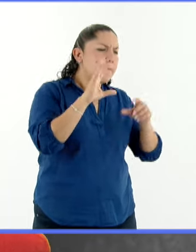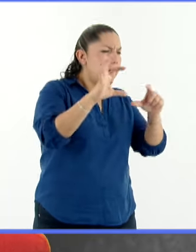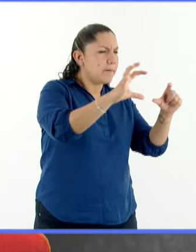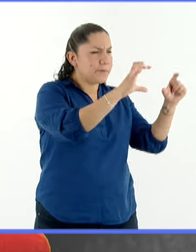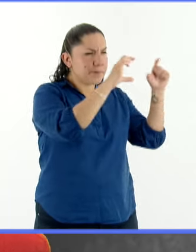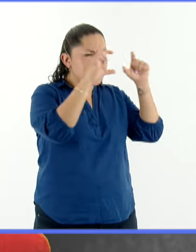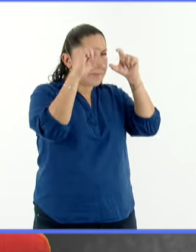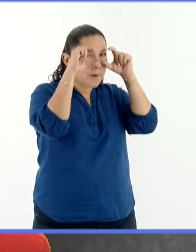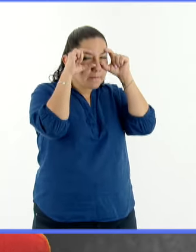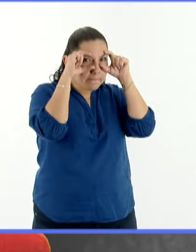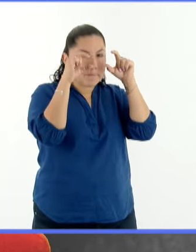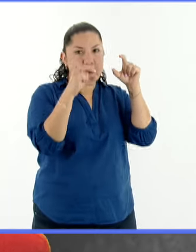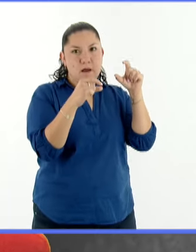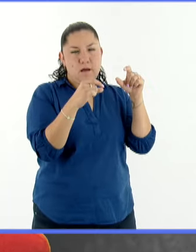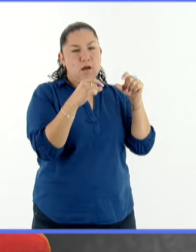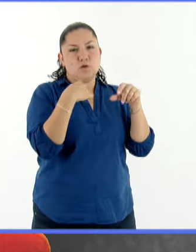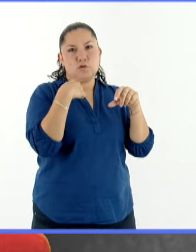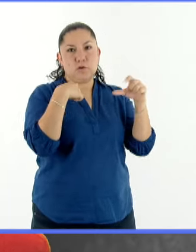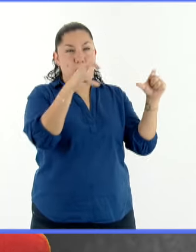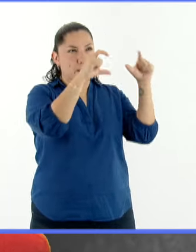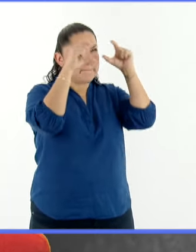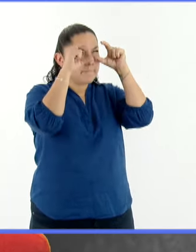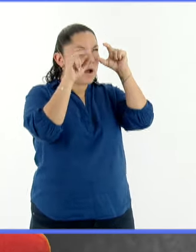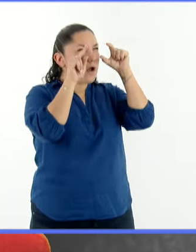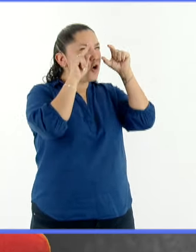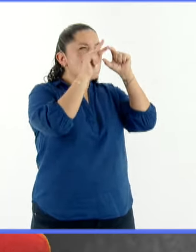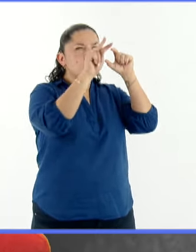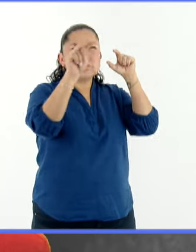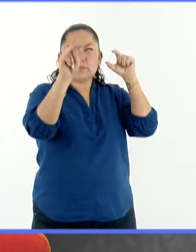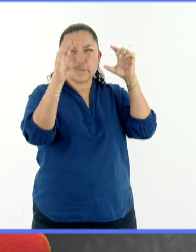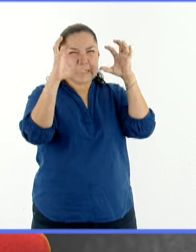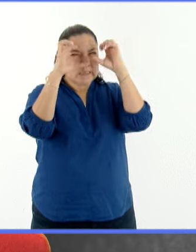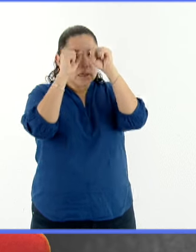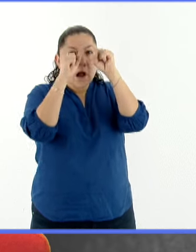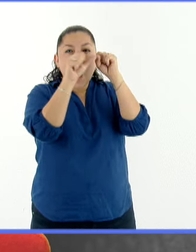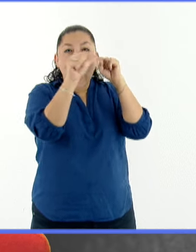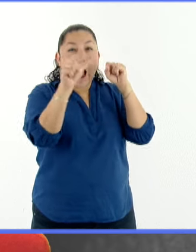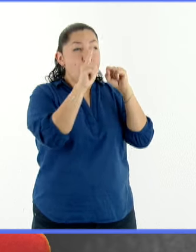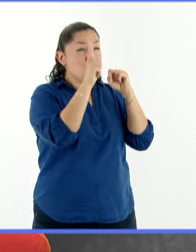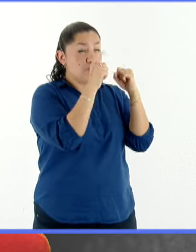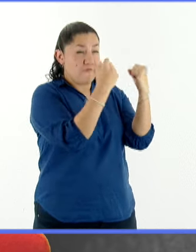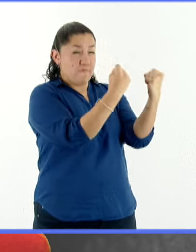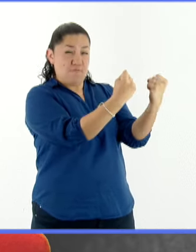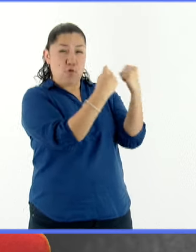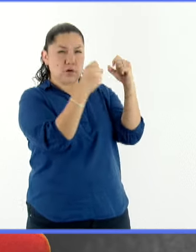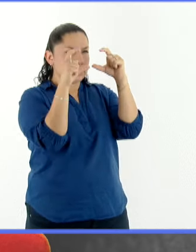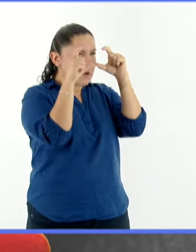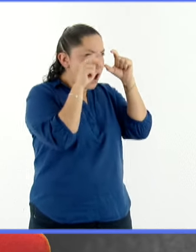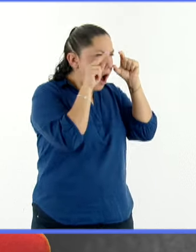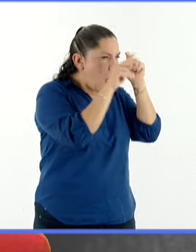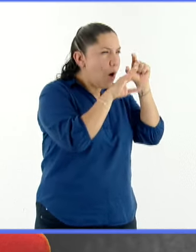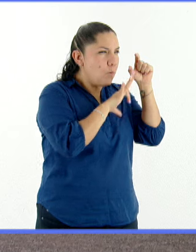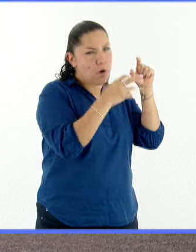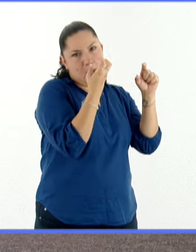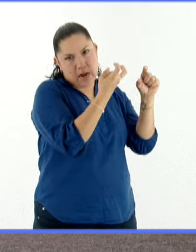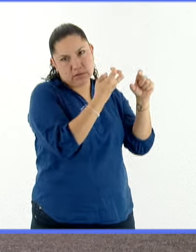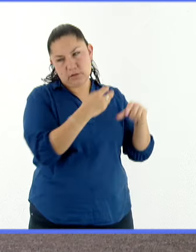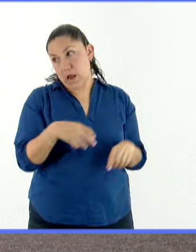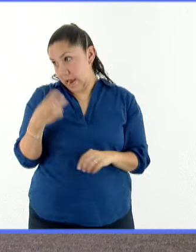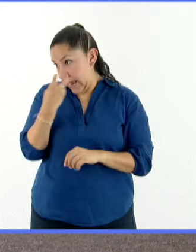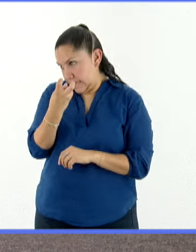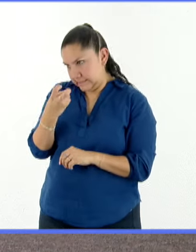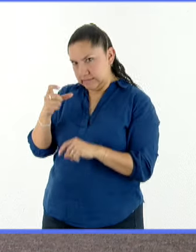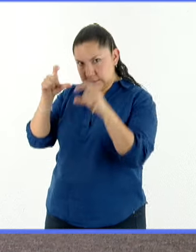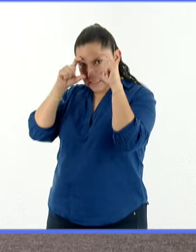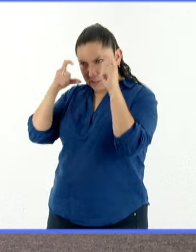En principio uno no debe ver nada más que las luces más intensas. Y es lo que sucede con estos lentes, que son los recomendables para disfrutar el eclipse.